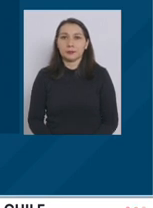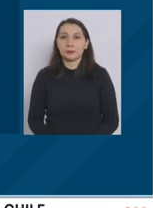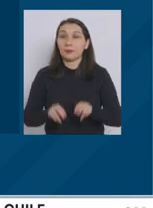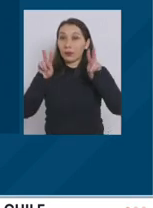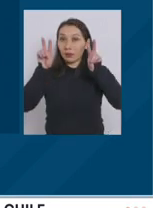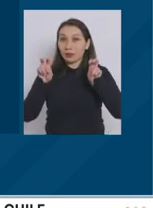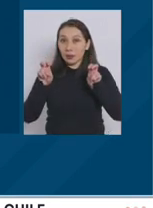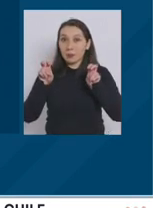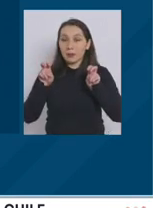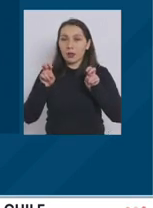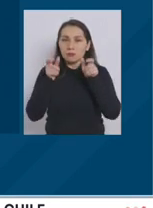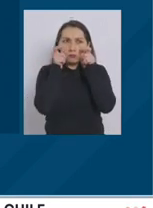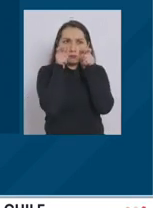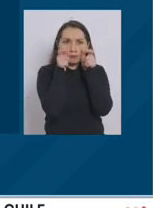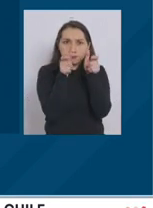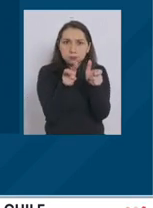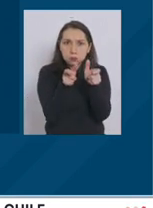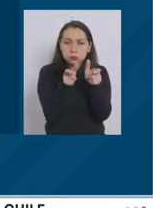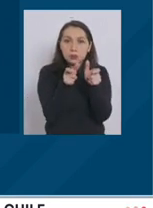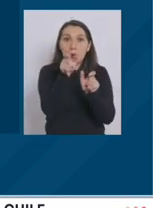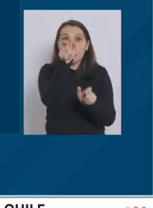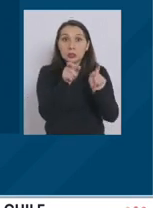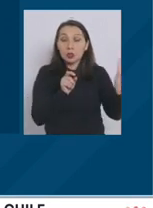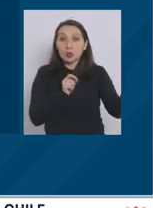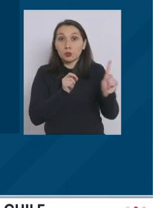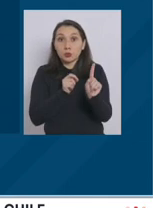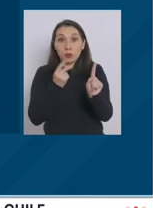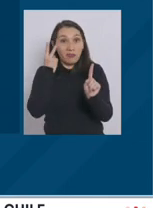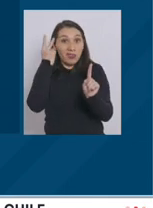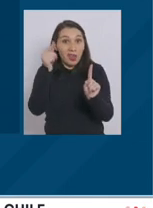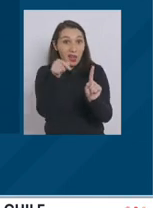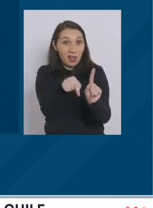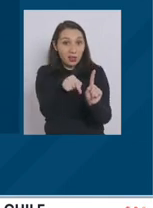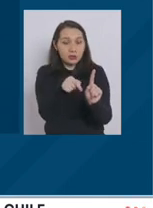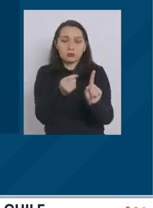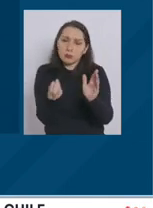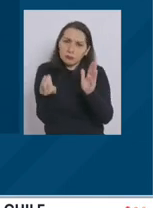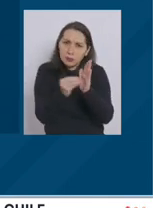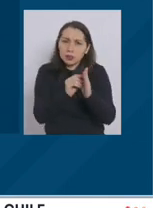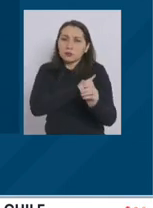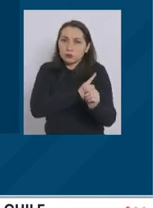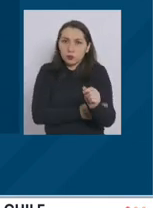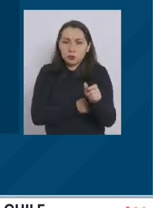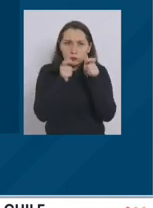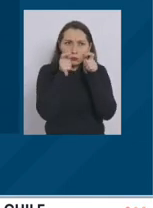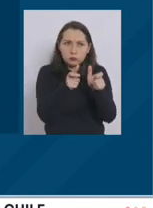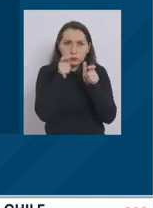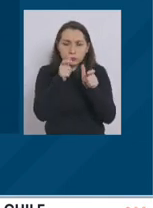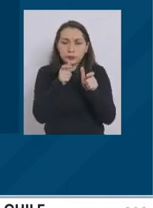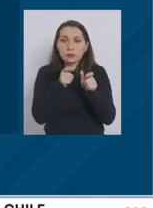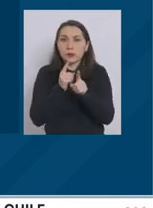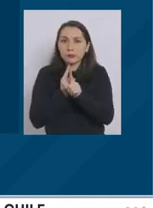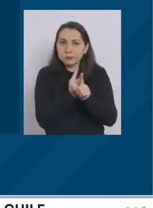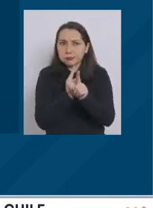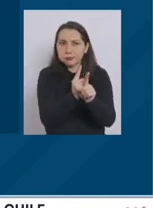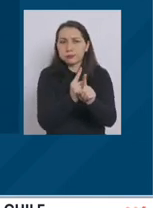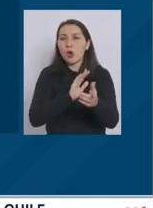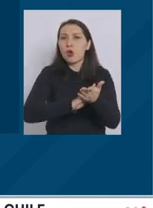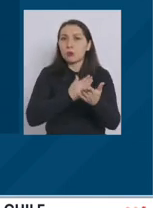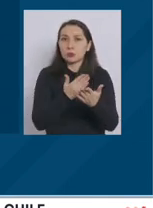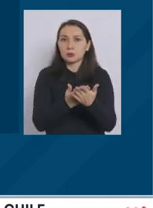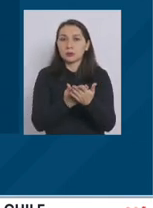Respecto a la fiscalización de los viajeros, nosotros vamos a fortalecer fuertemente la fiscalización y el seguimiento.